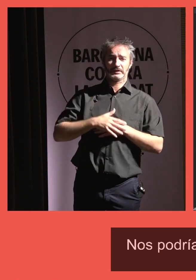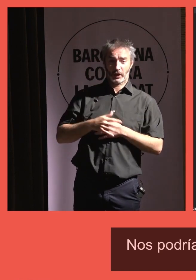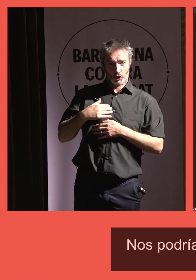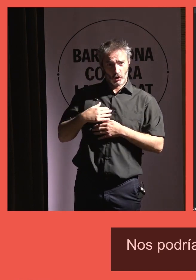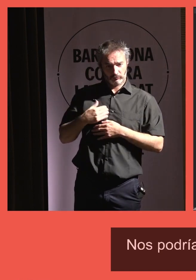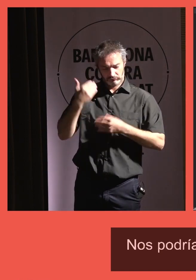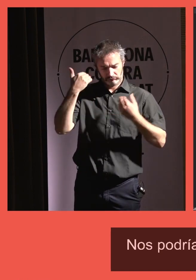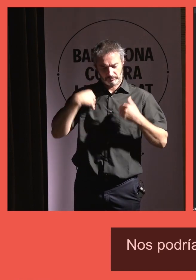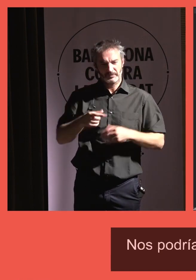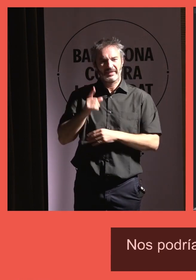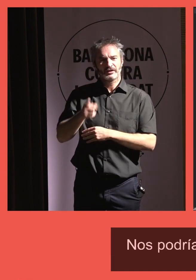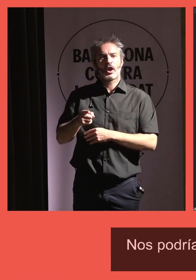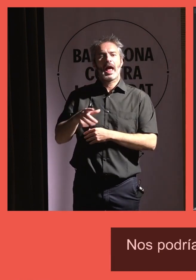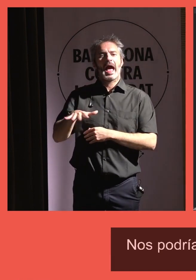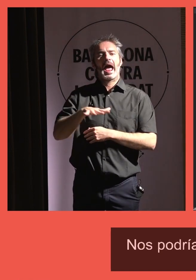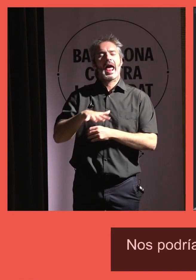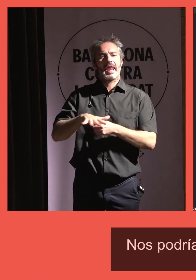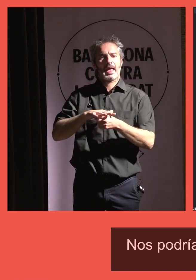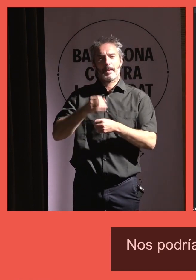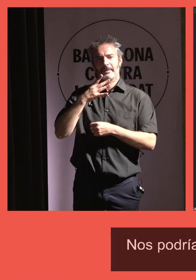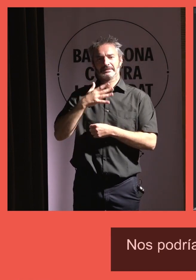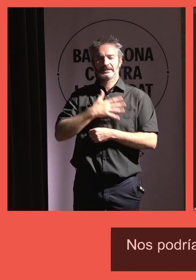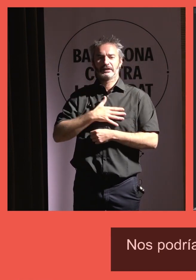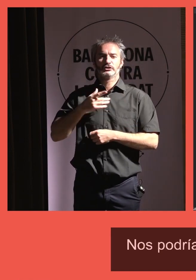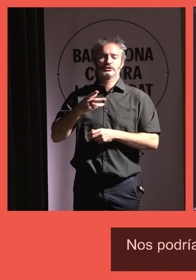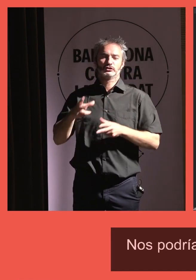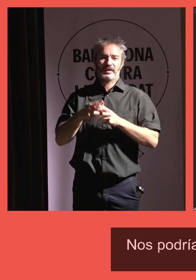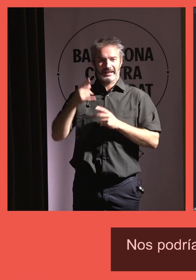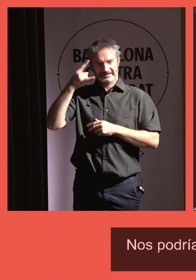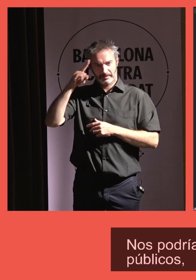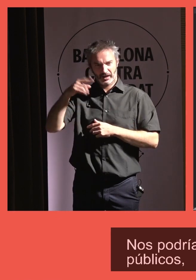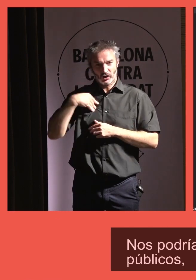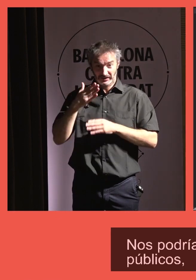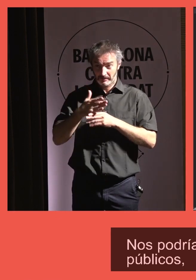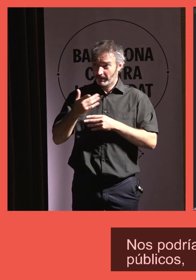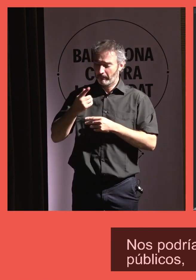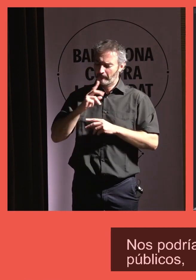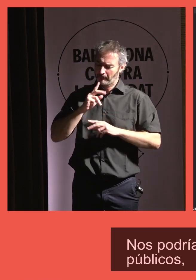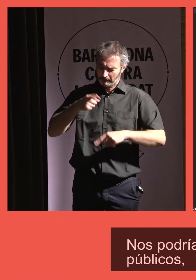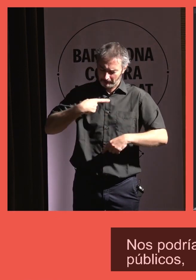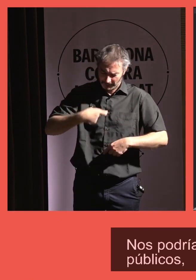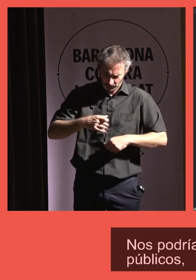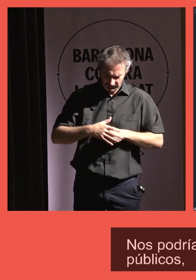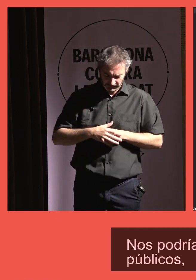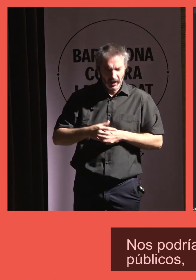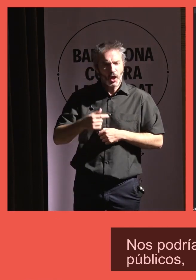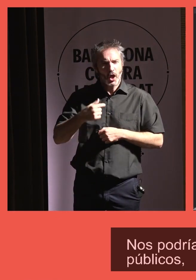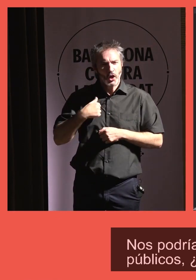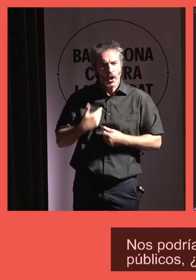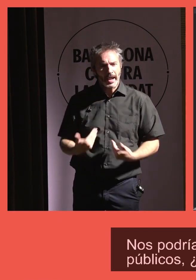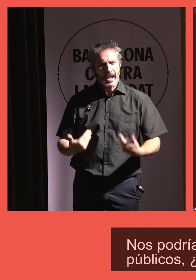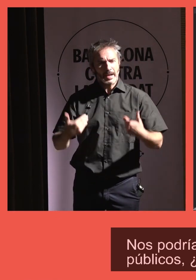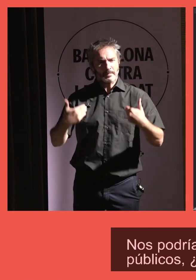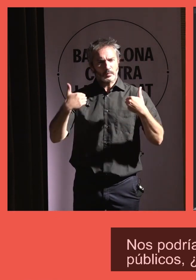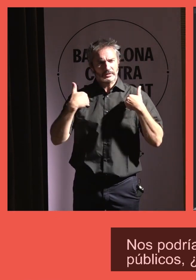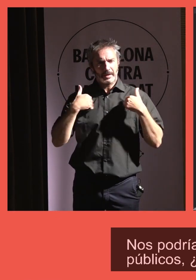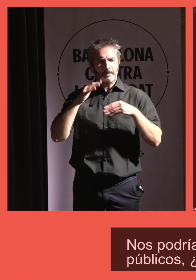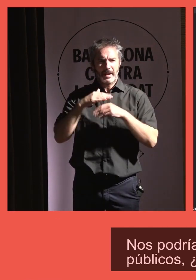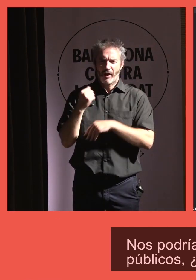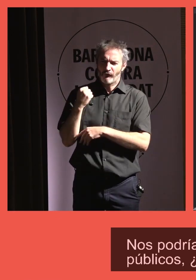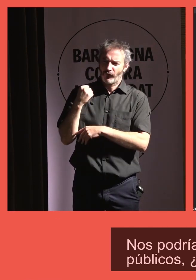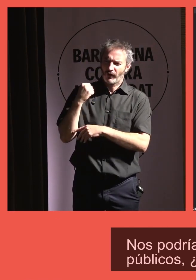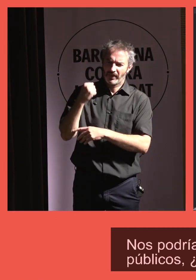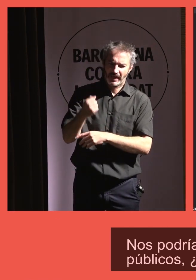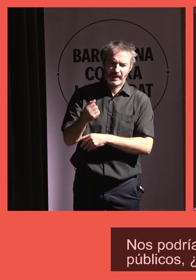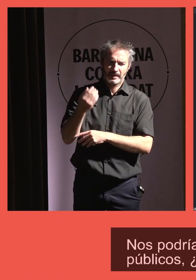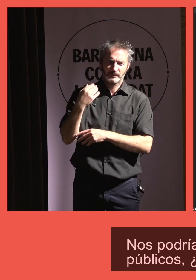directora de la área de bienestar social del Ayuntamiento de Salamanca y siempre me lo he preguntado, ¿no? ¿Tenemos la responsabilidad de fortalecer